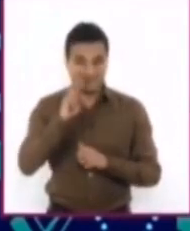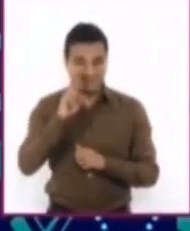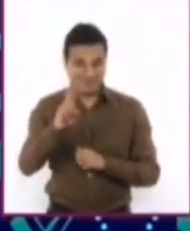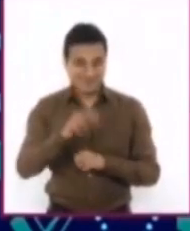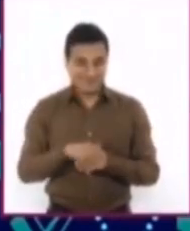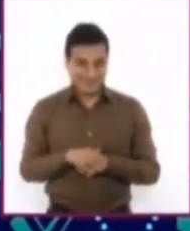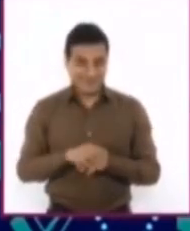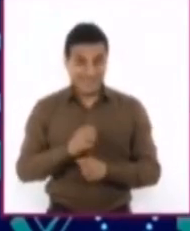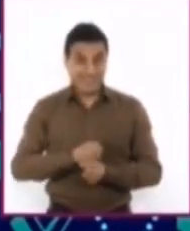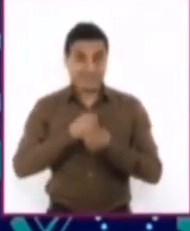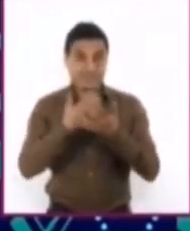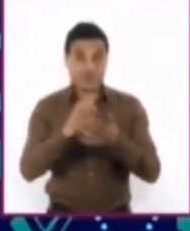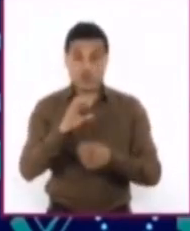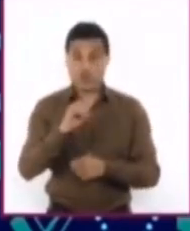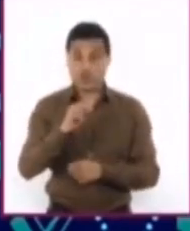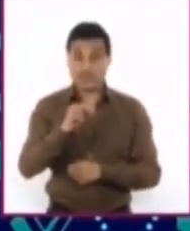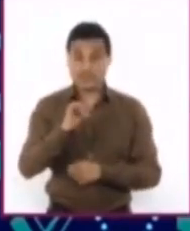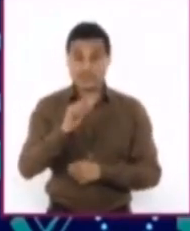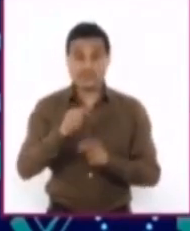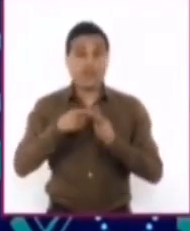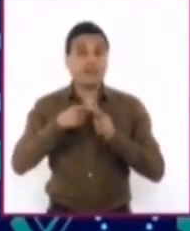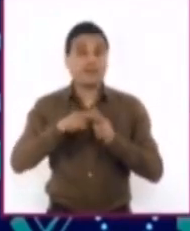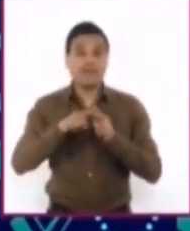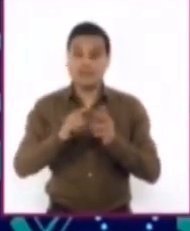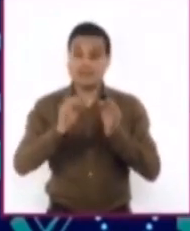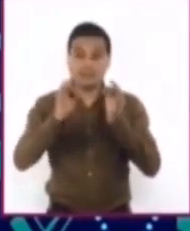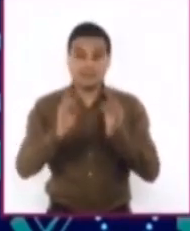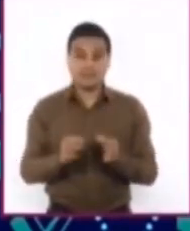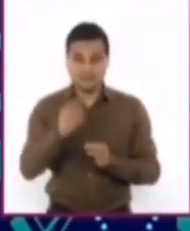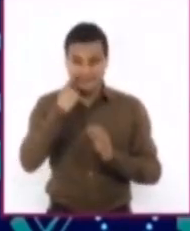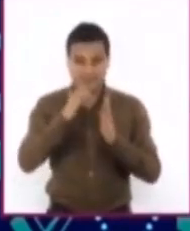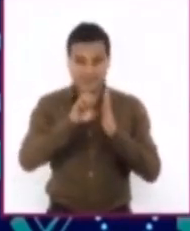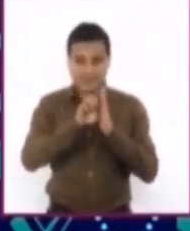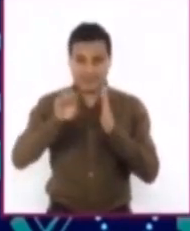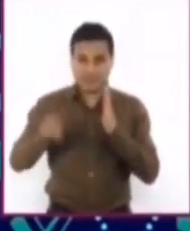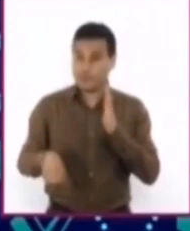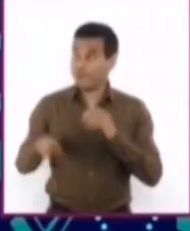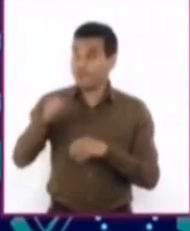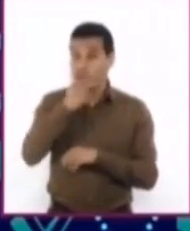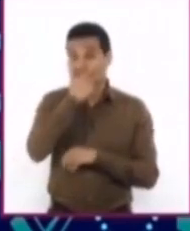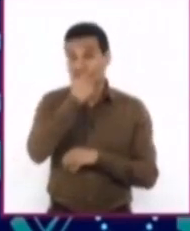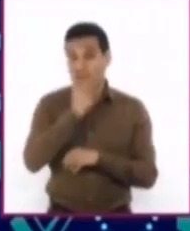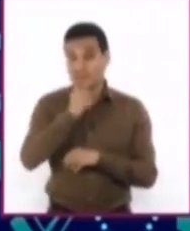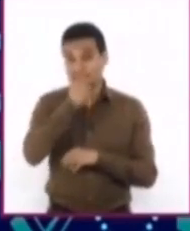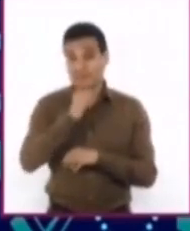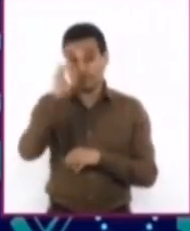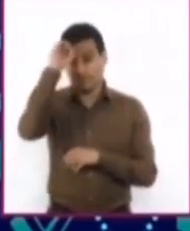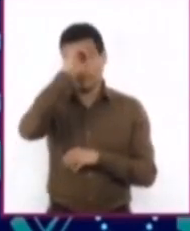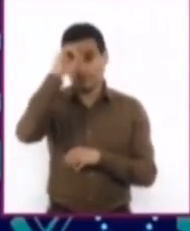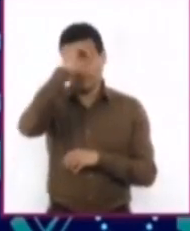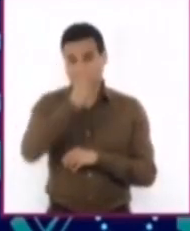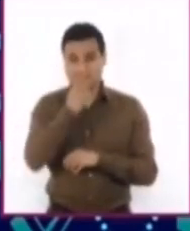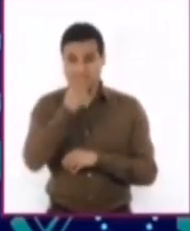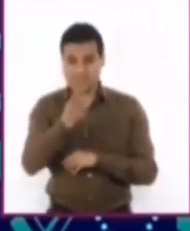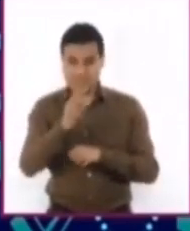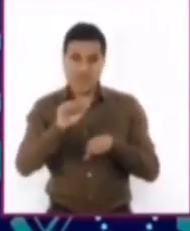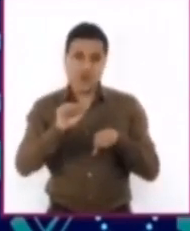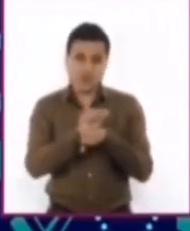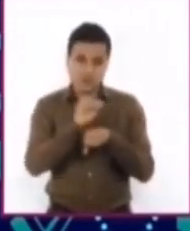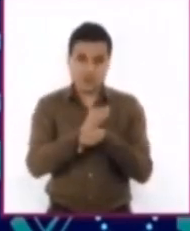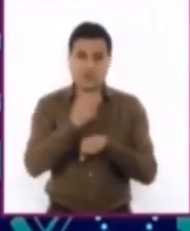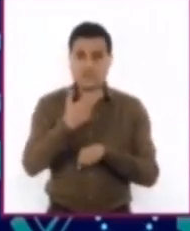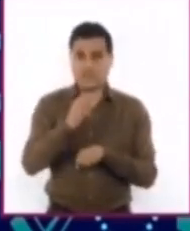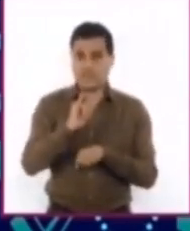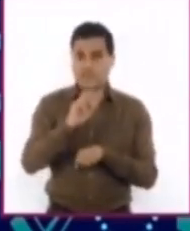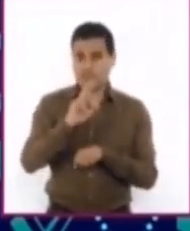también puede ir al inicio de la oración. En este ejemplo, el autor piensa que el automóvil híbrido puede ser